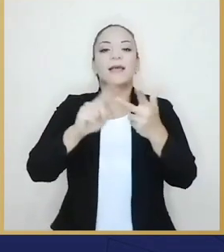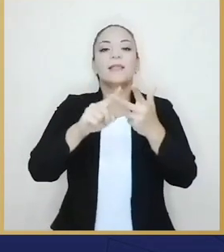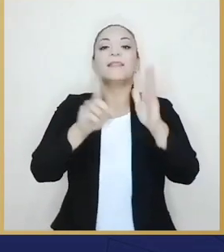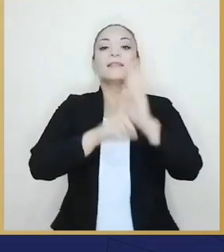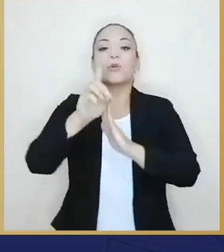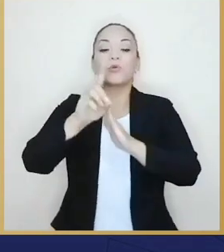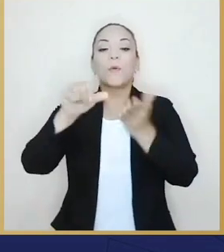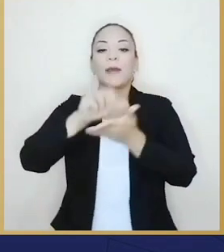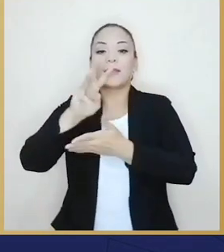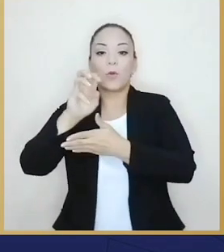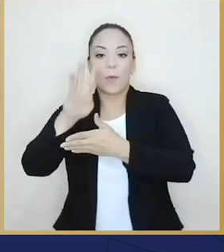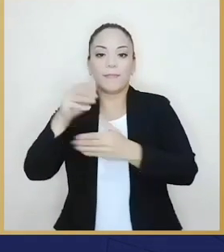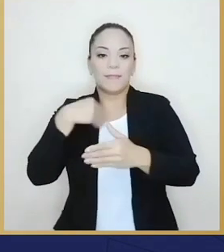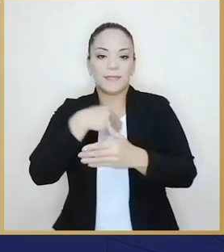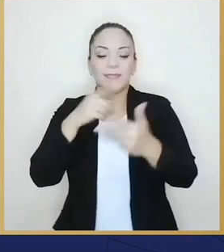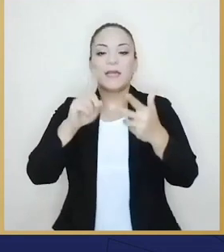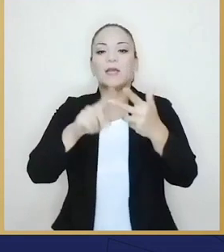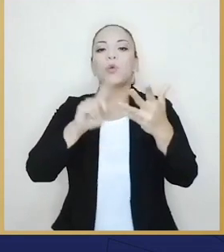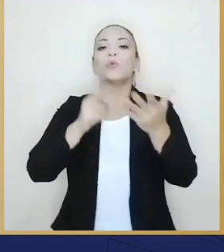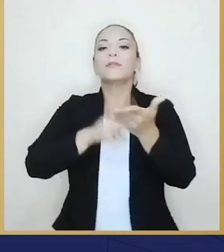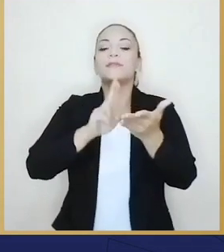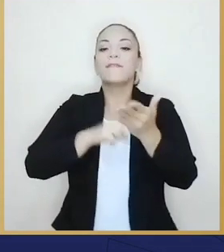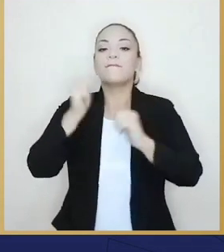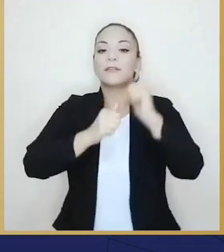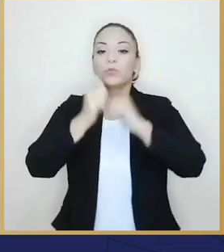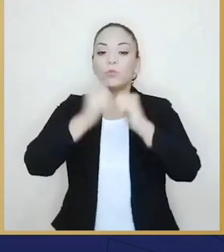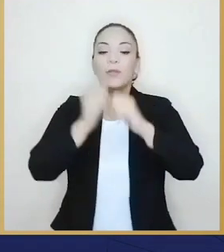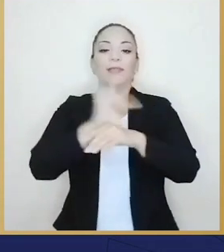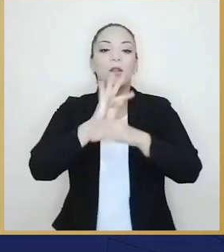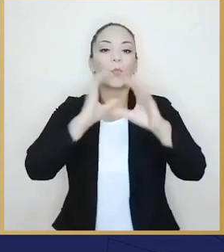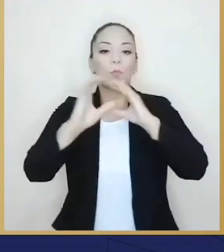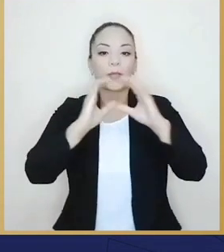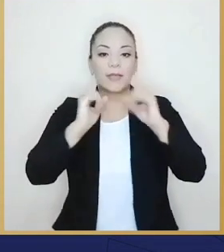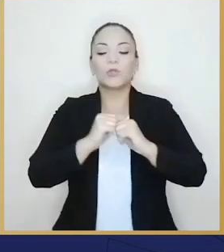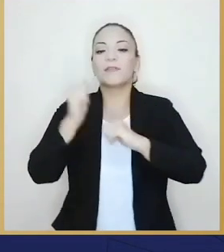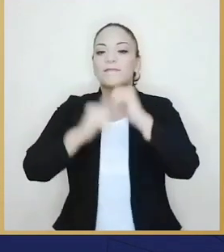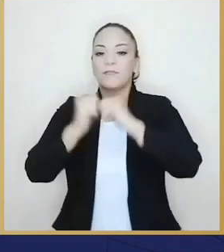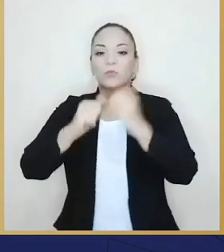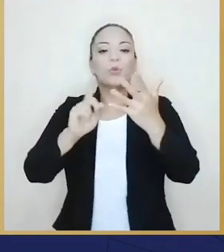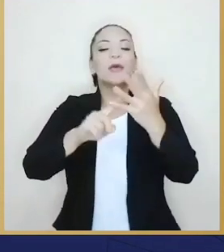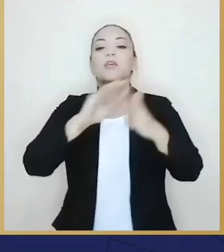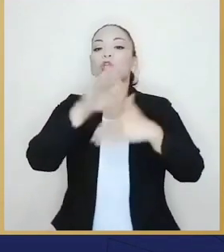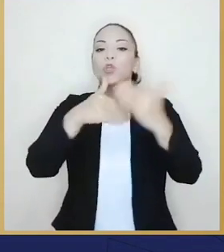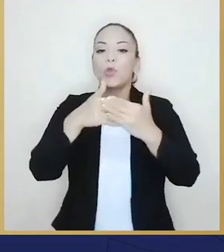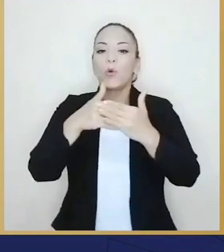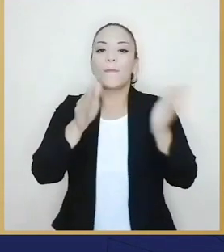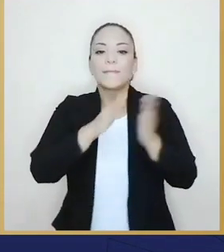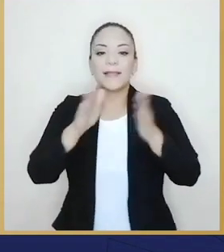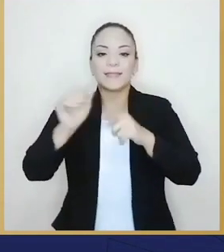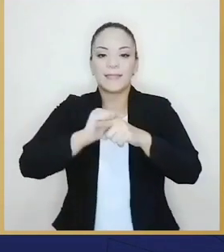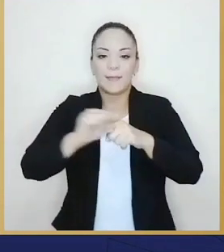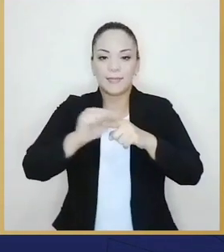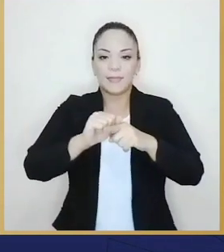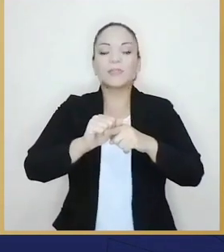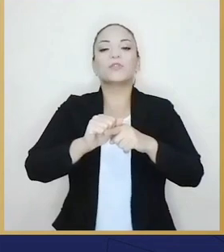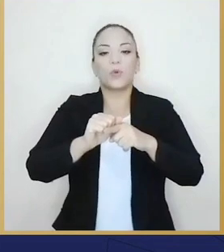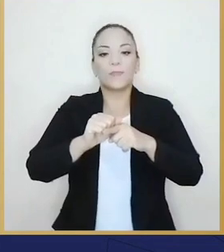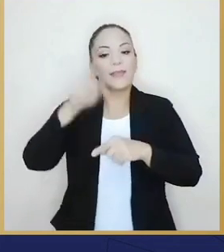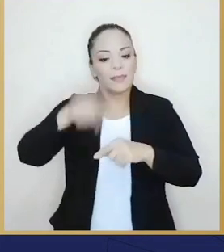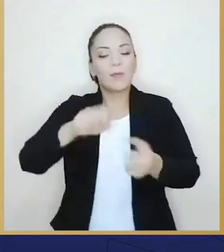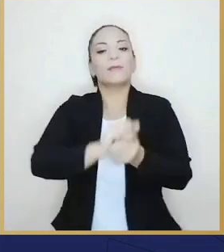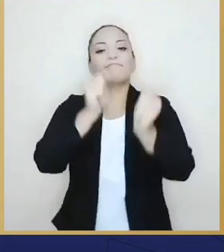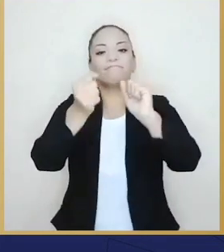del ministerio, la contratación de infraestructura de redes y telecomunicaciones, así como todos los planes de capacitación que amerita una